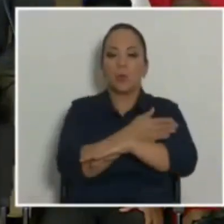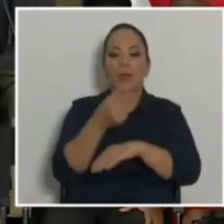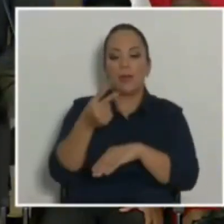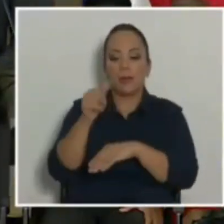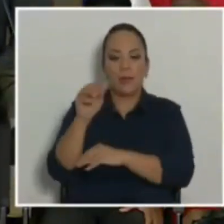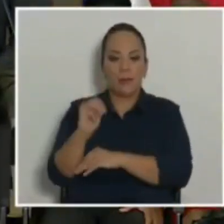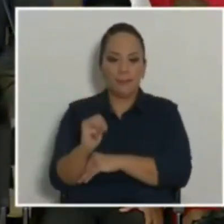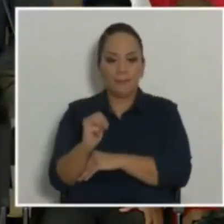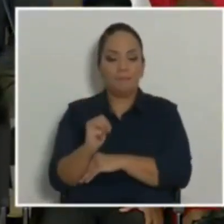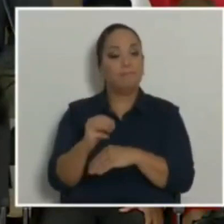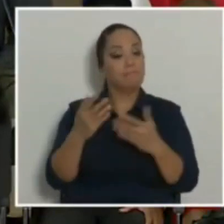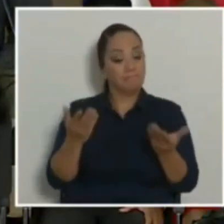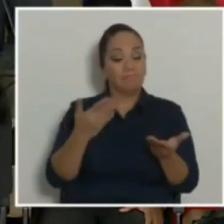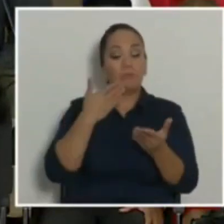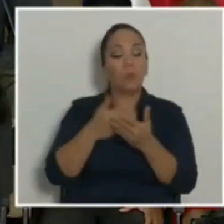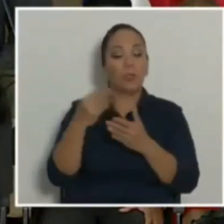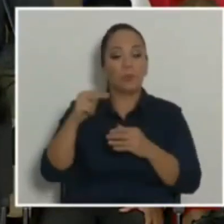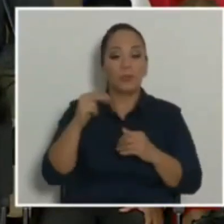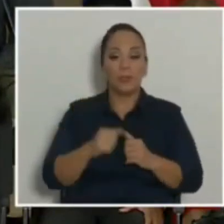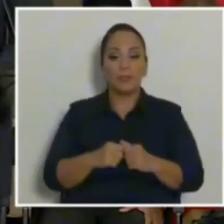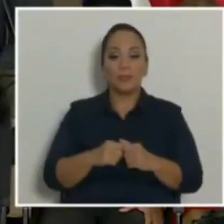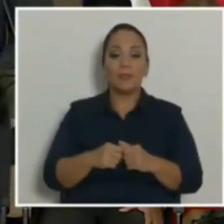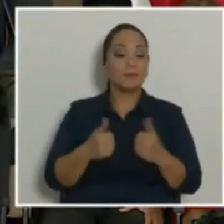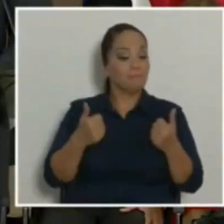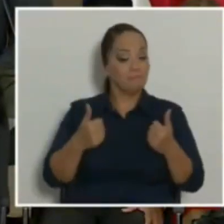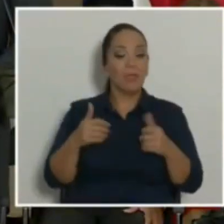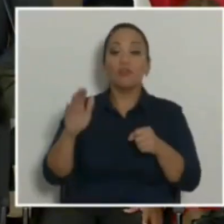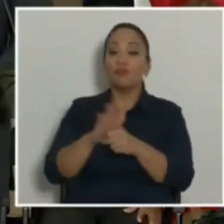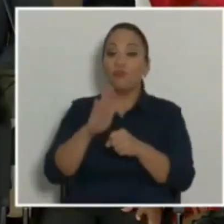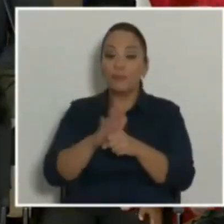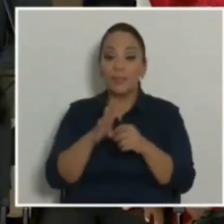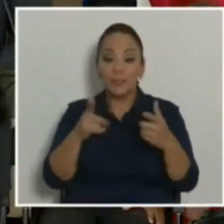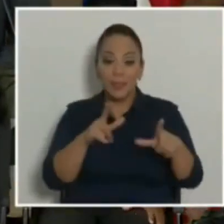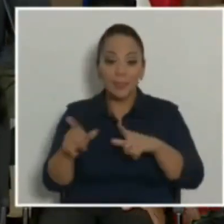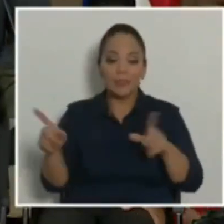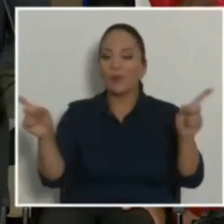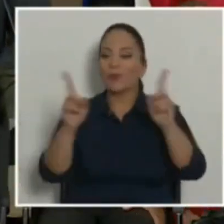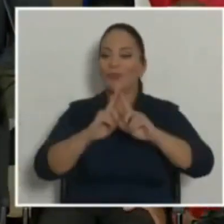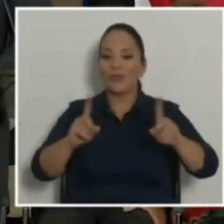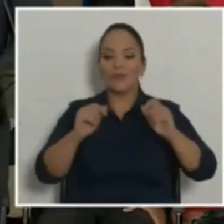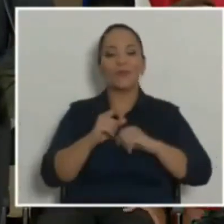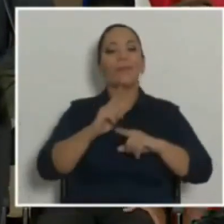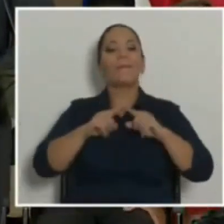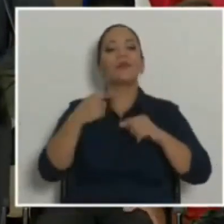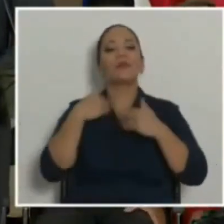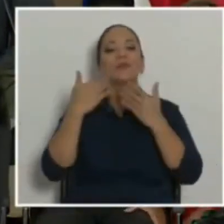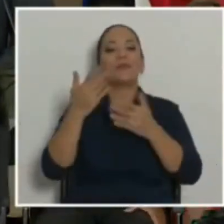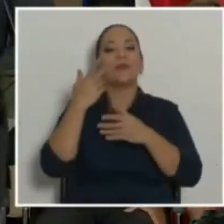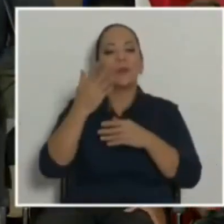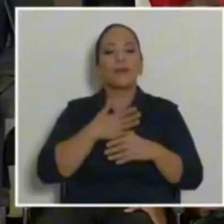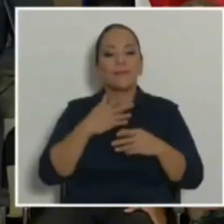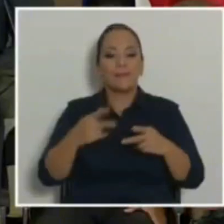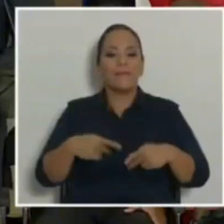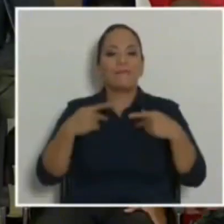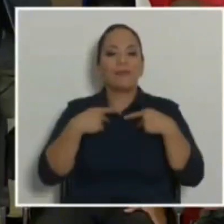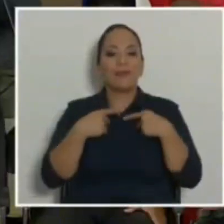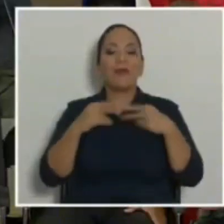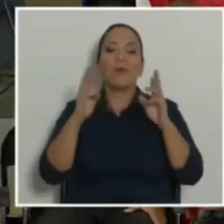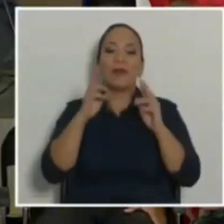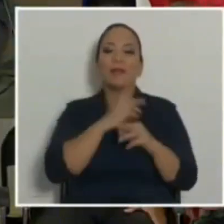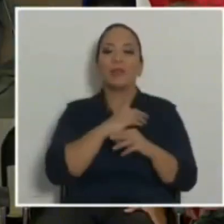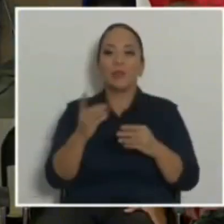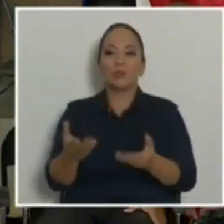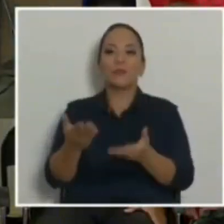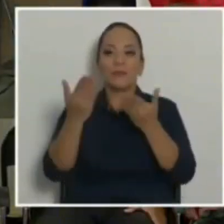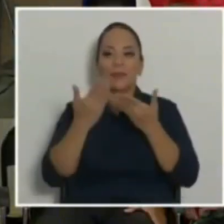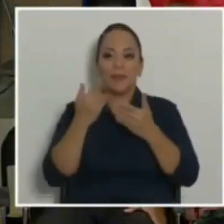¿Sólo buenas noticias? ¿Suficiente? No. Espero yo ver en mi vida que Dios me dé la edad